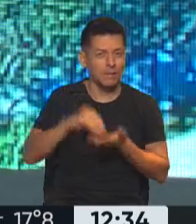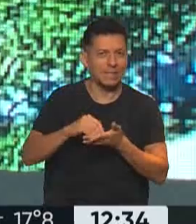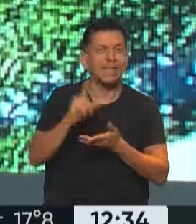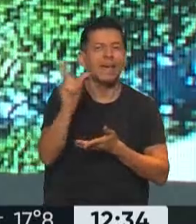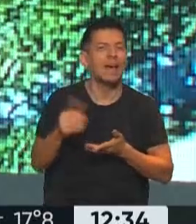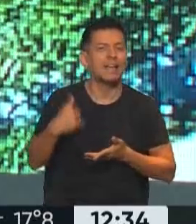Argentina con Raúl de la Torre.